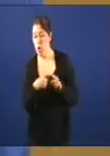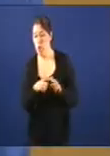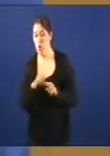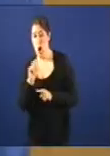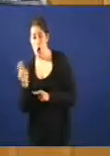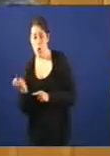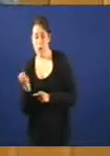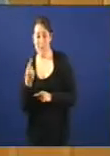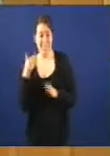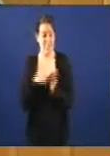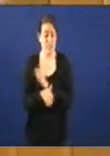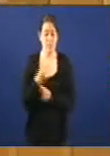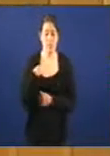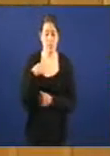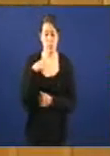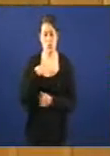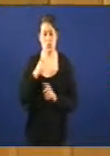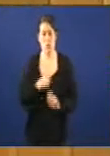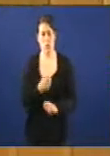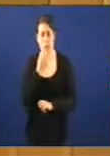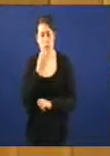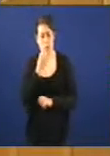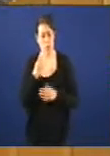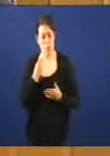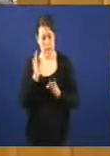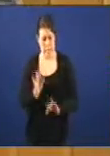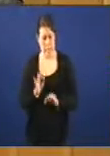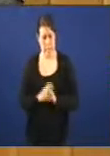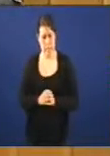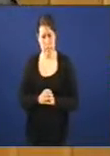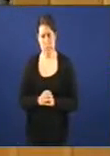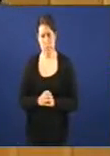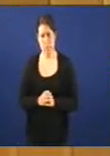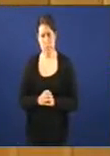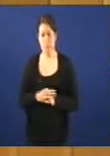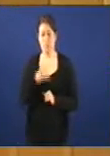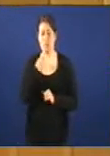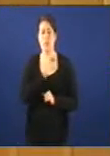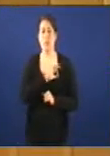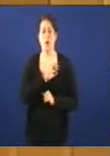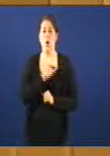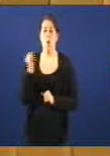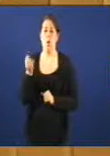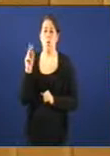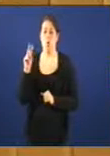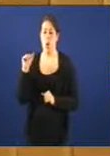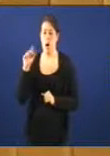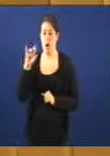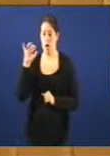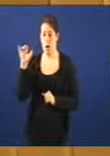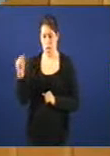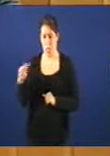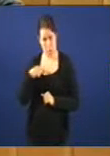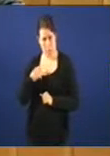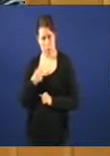sempre polo mismo pero eu ponho un exemplo que é ben significativo dice o señor Juárez e me lo dixo a min personalmente